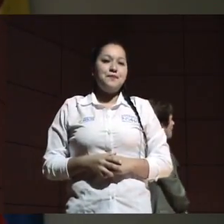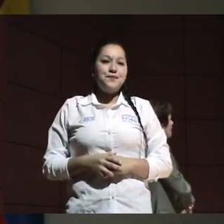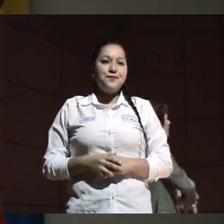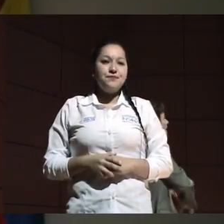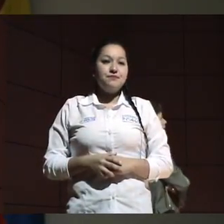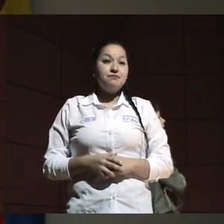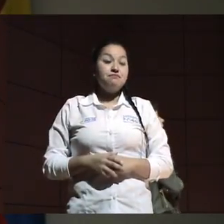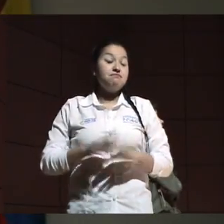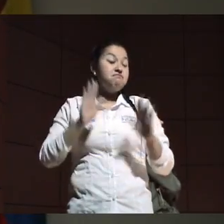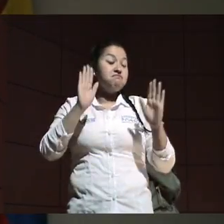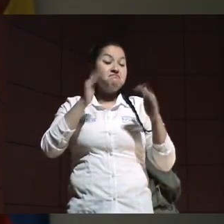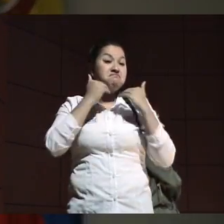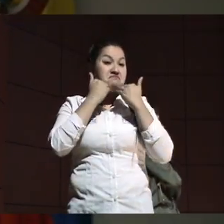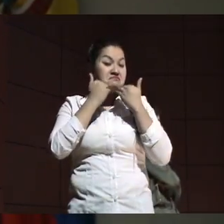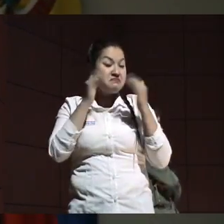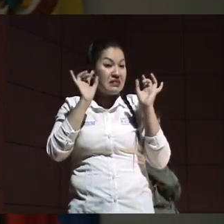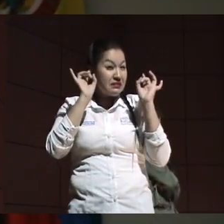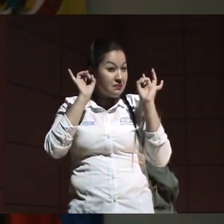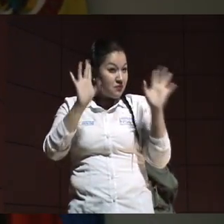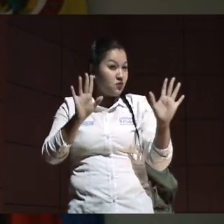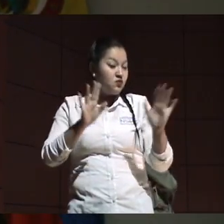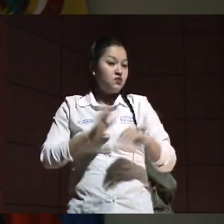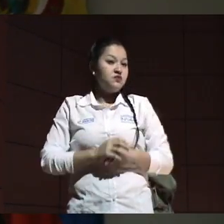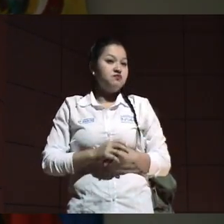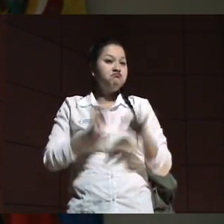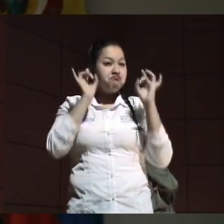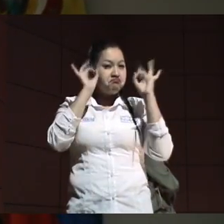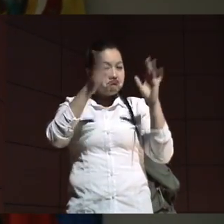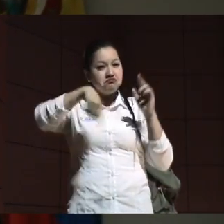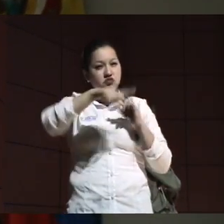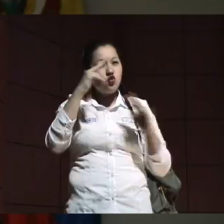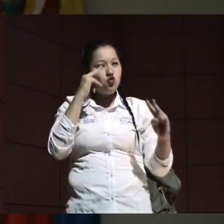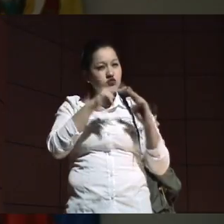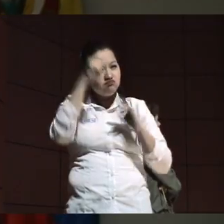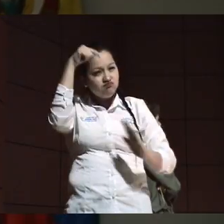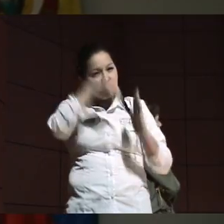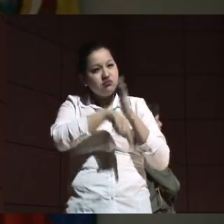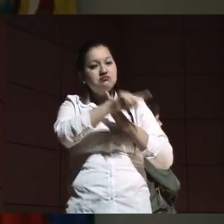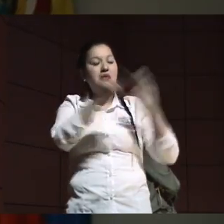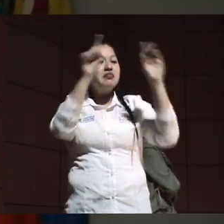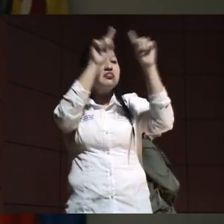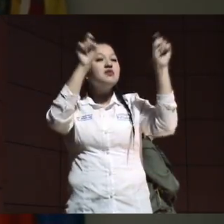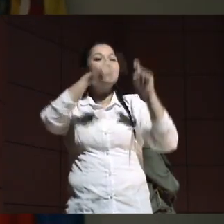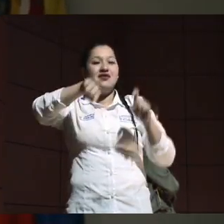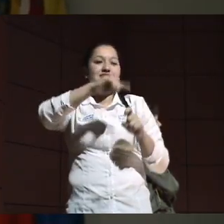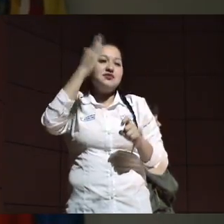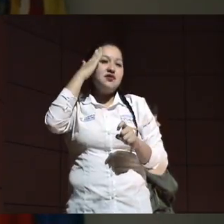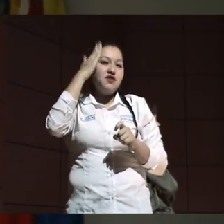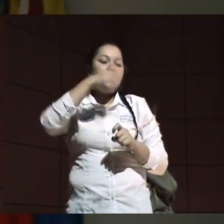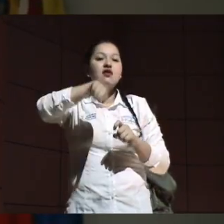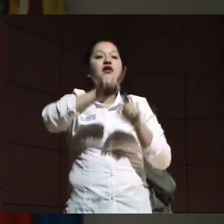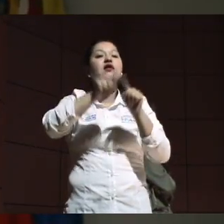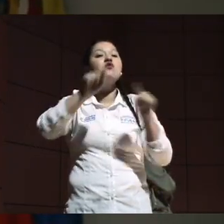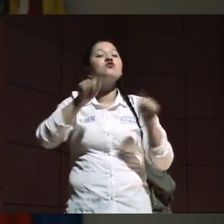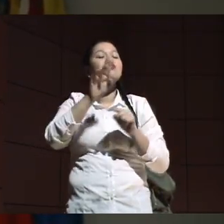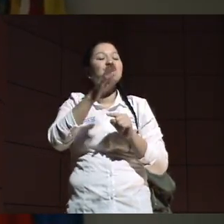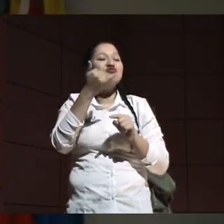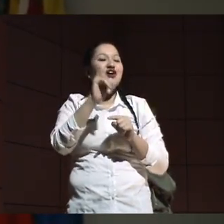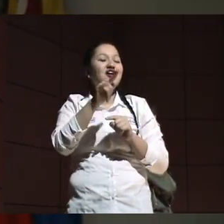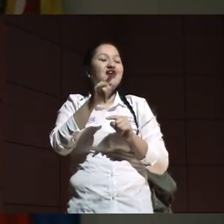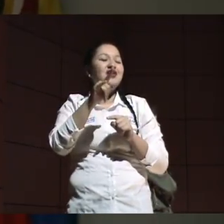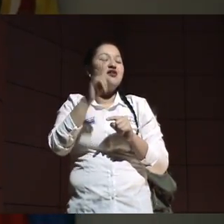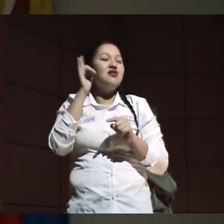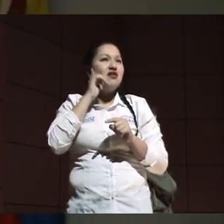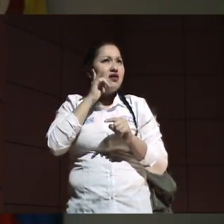De pronto, para saber un poquito más del tema, sé que muchos han oído hablar del